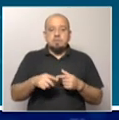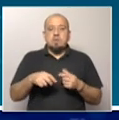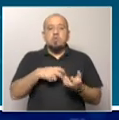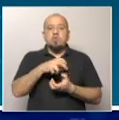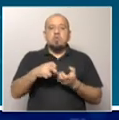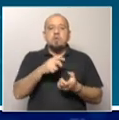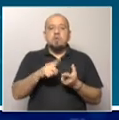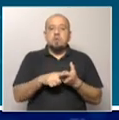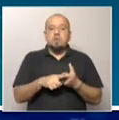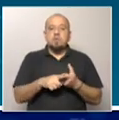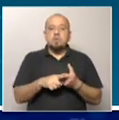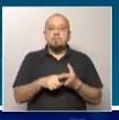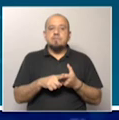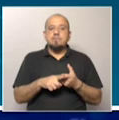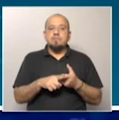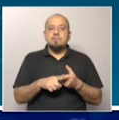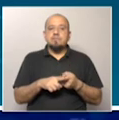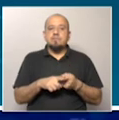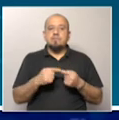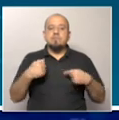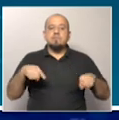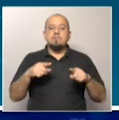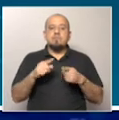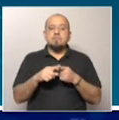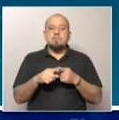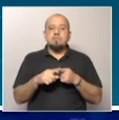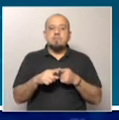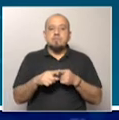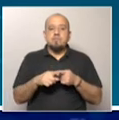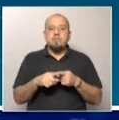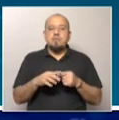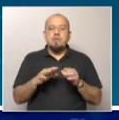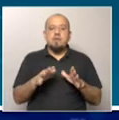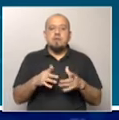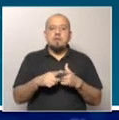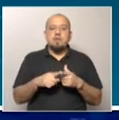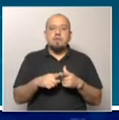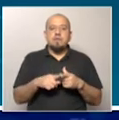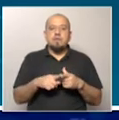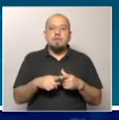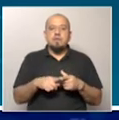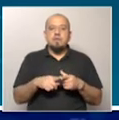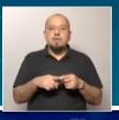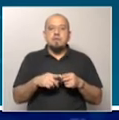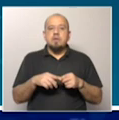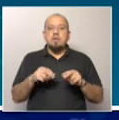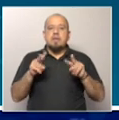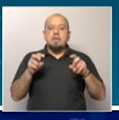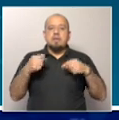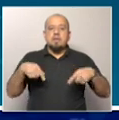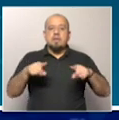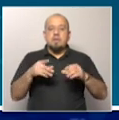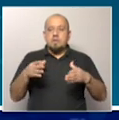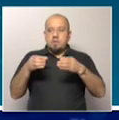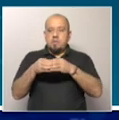político entre el gobierno y la oposición, que además compromete, digamos, la disciplina de la